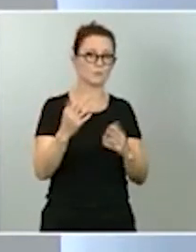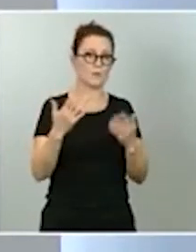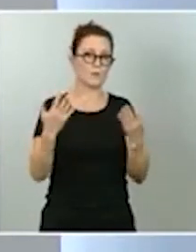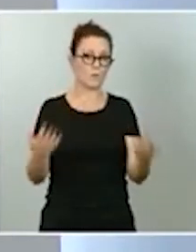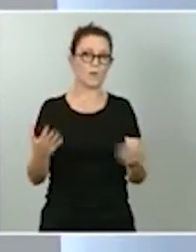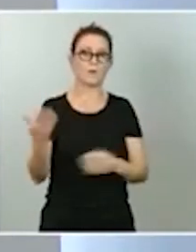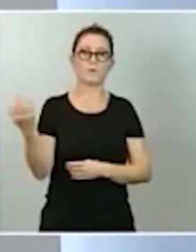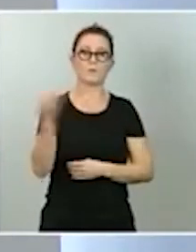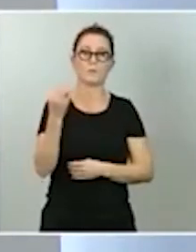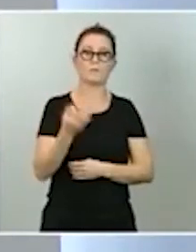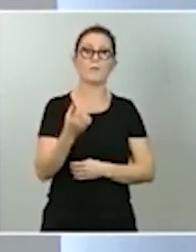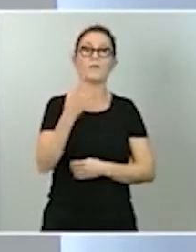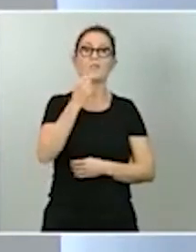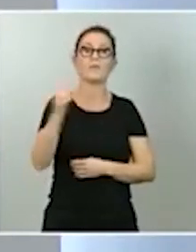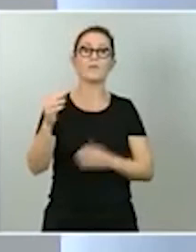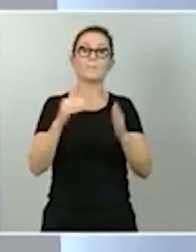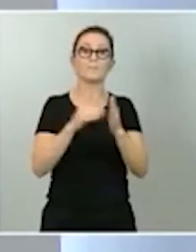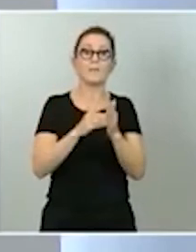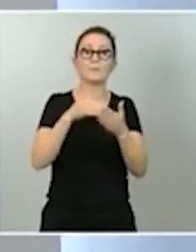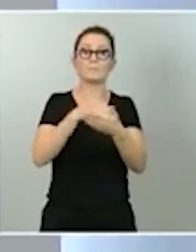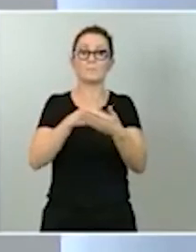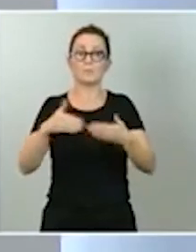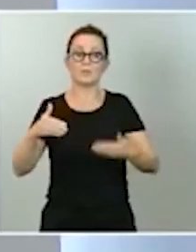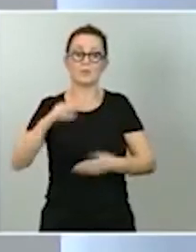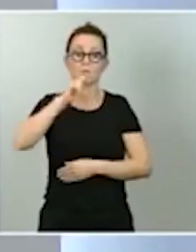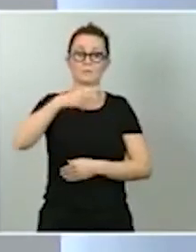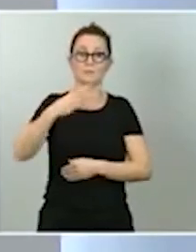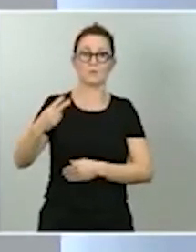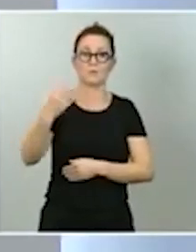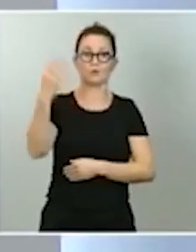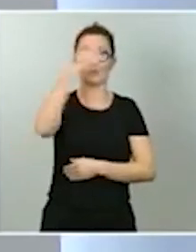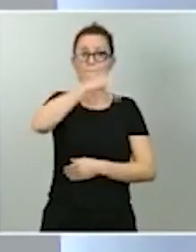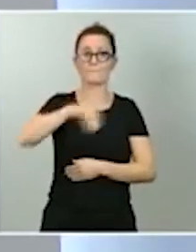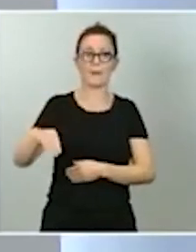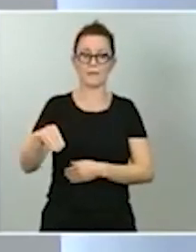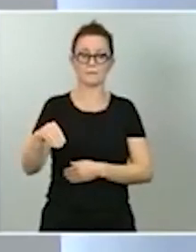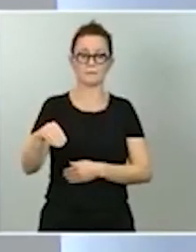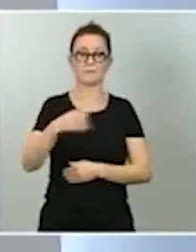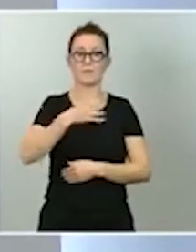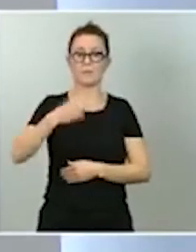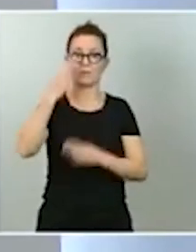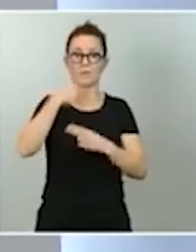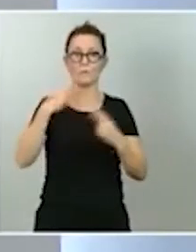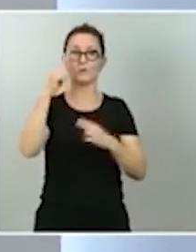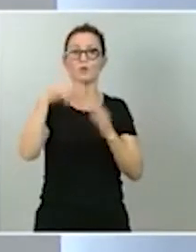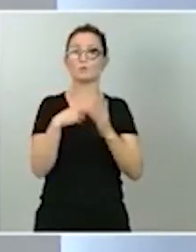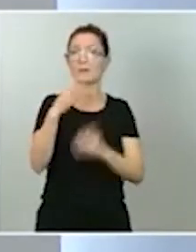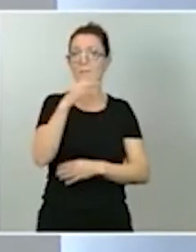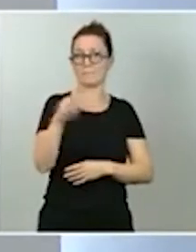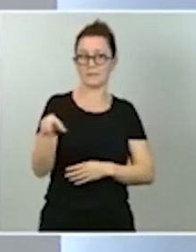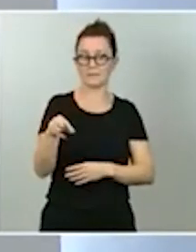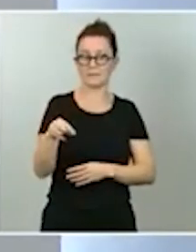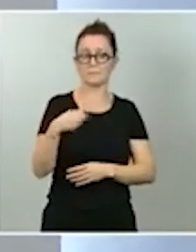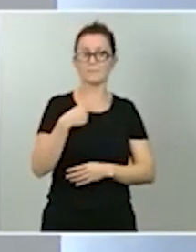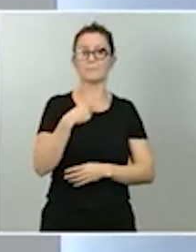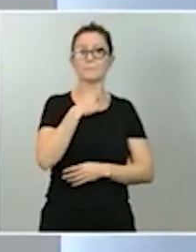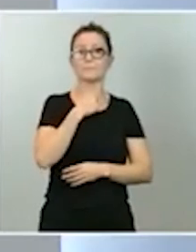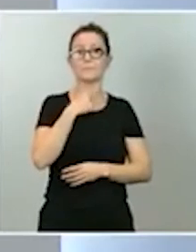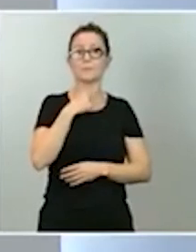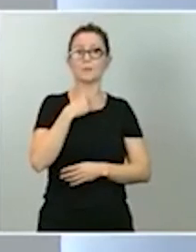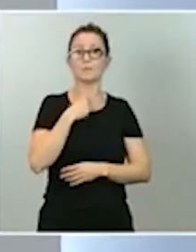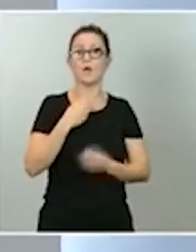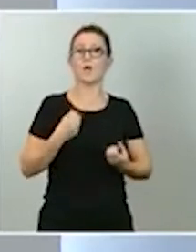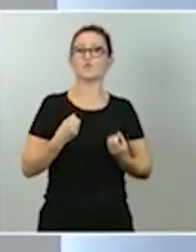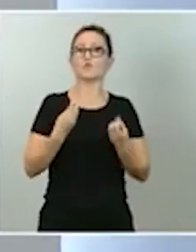torno a 100.000 millones de euros adicionales de deuda pública en el ejercicio 2020. Me gusta siempre poner estas cifras sobre la mesa